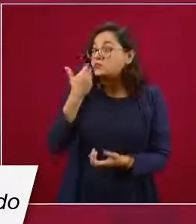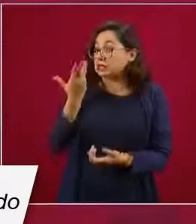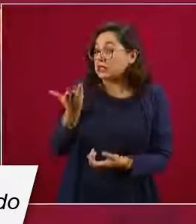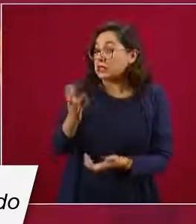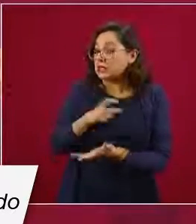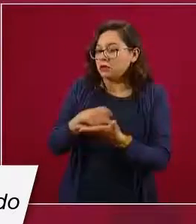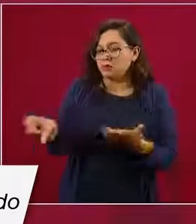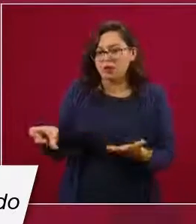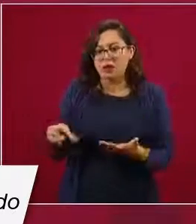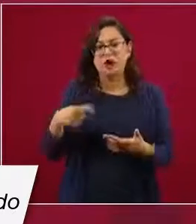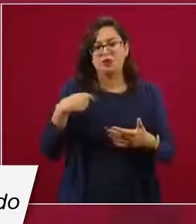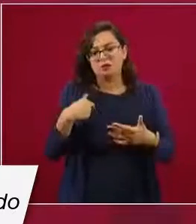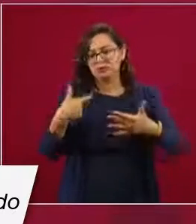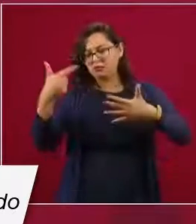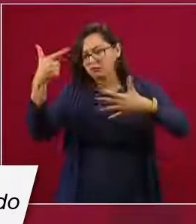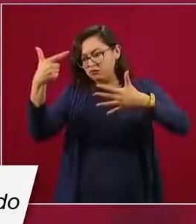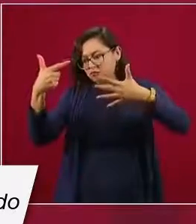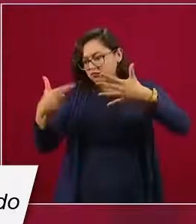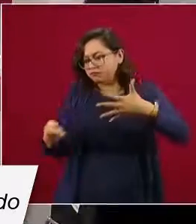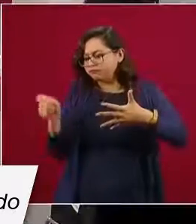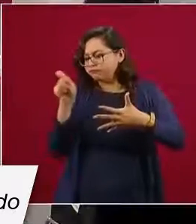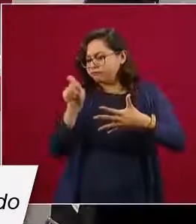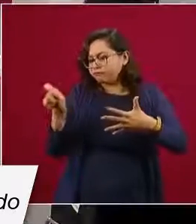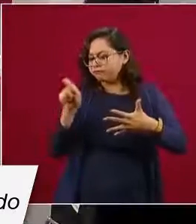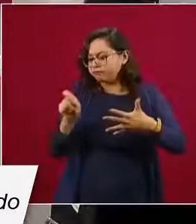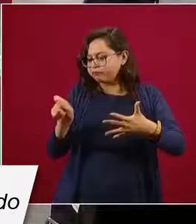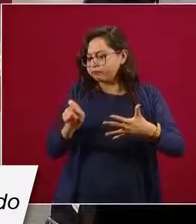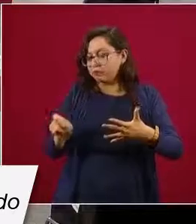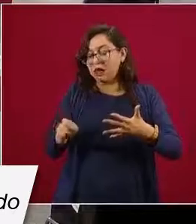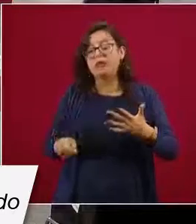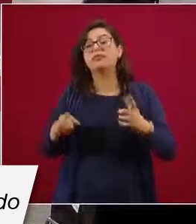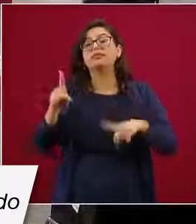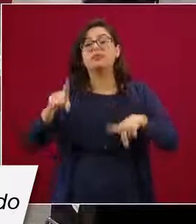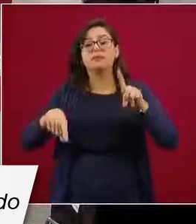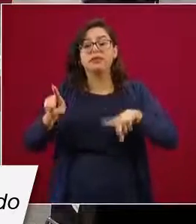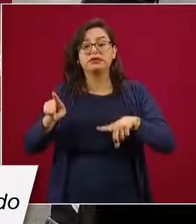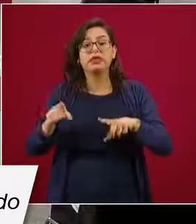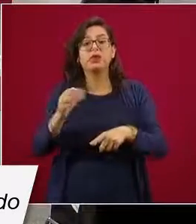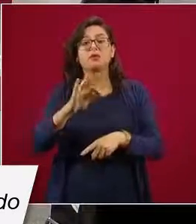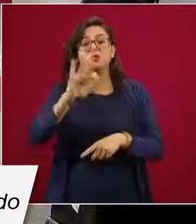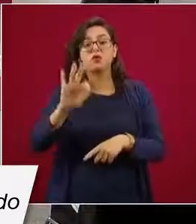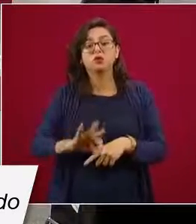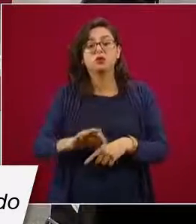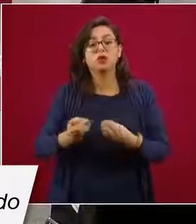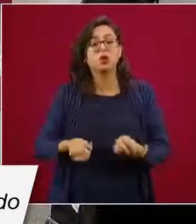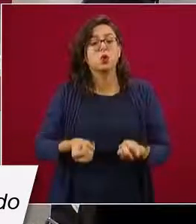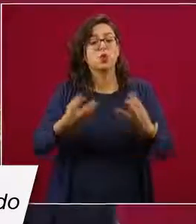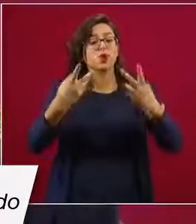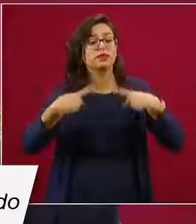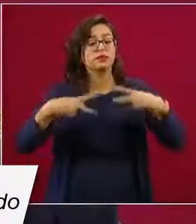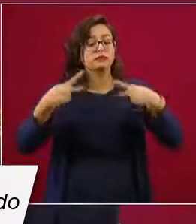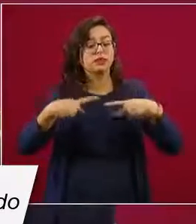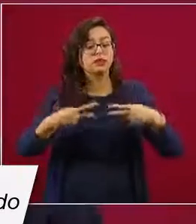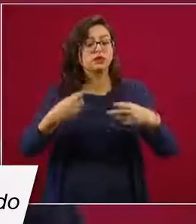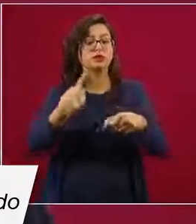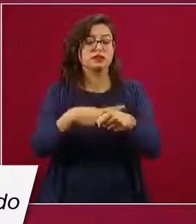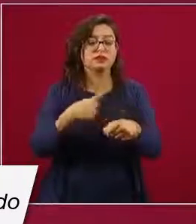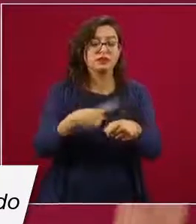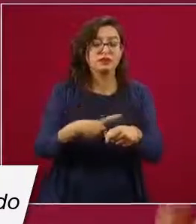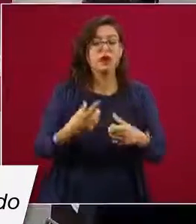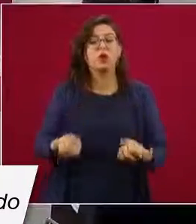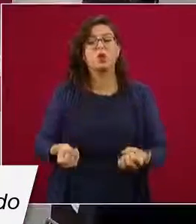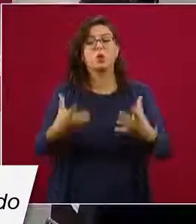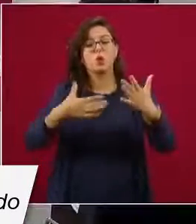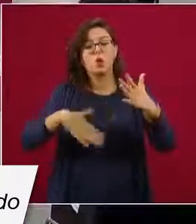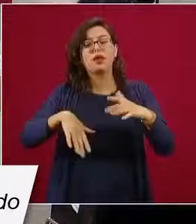entonces priorizando, de acuerdo a las poblaciones vulnerables y a los porcentajes mínimos, que los